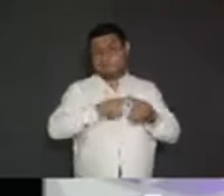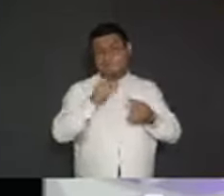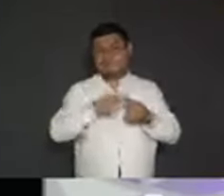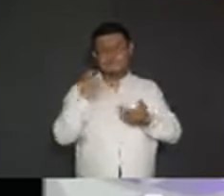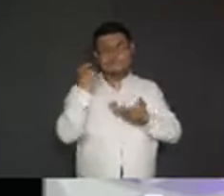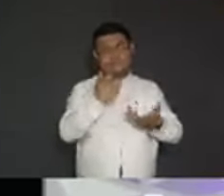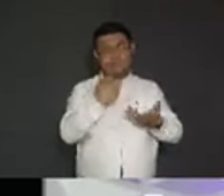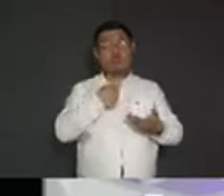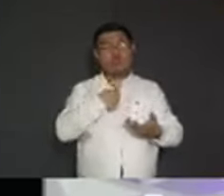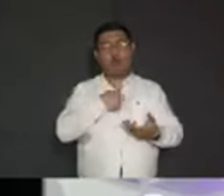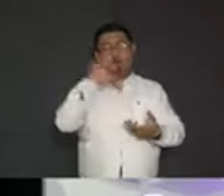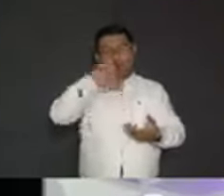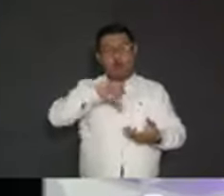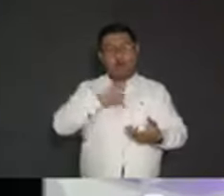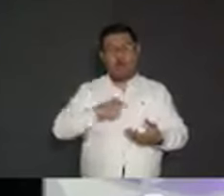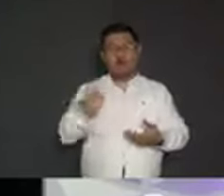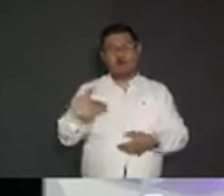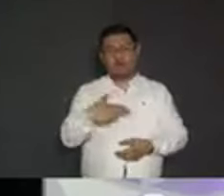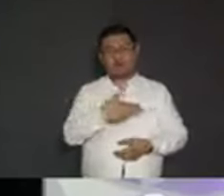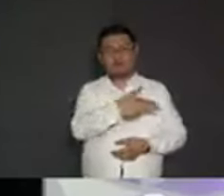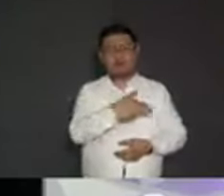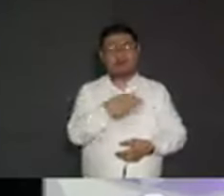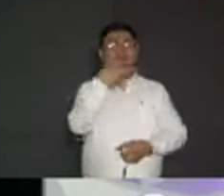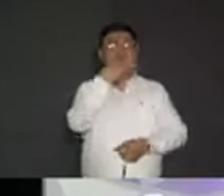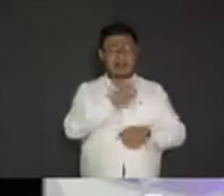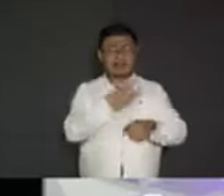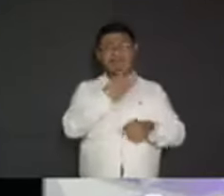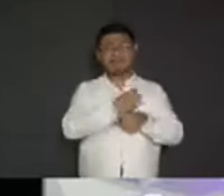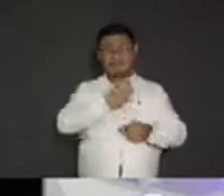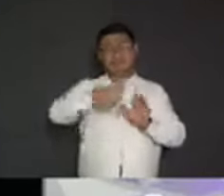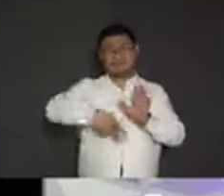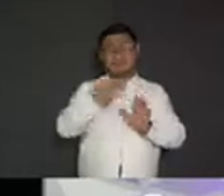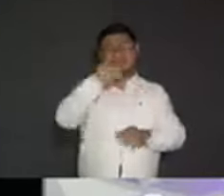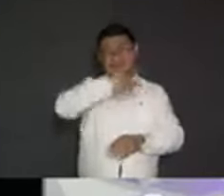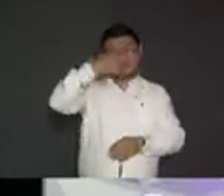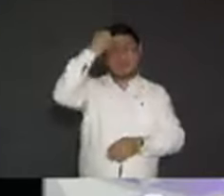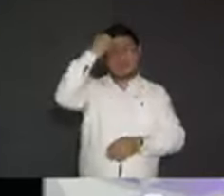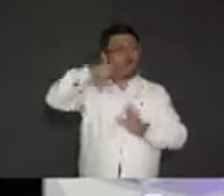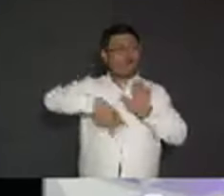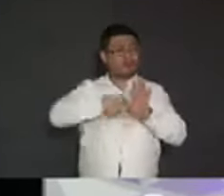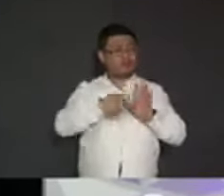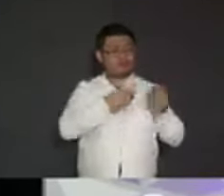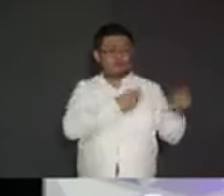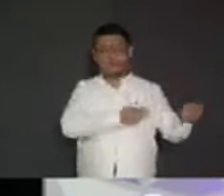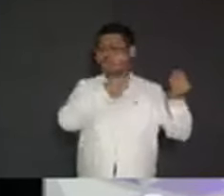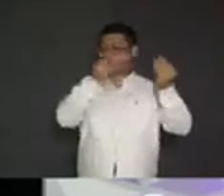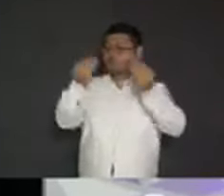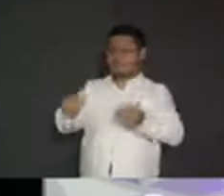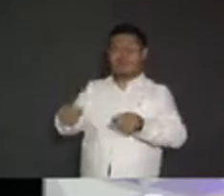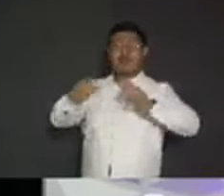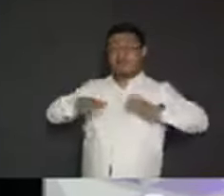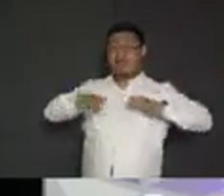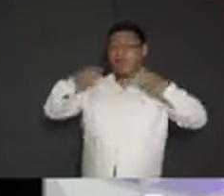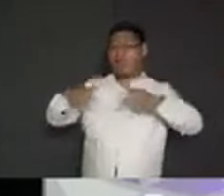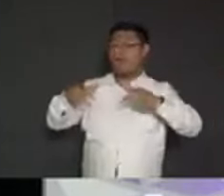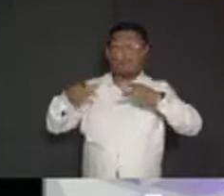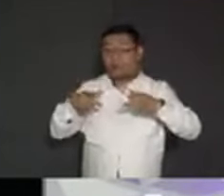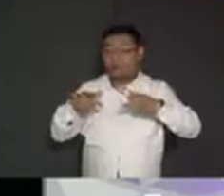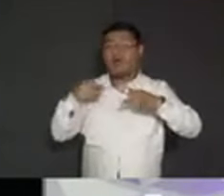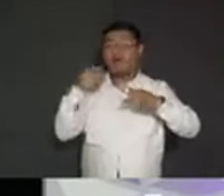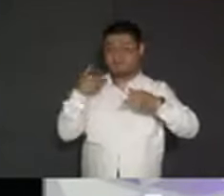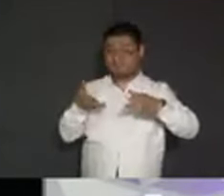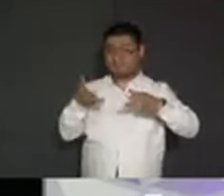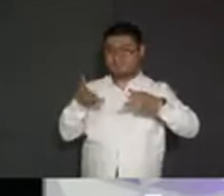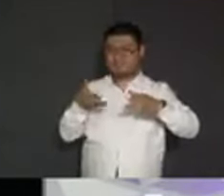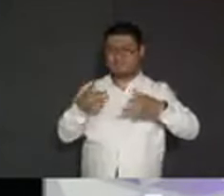traje este pastel a Huacho, por su tercera vez siendo candidato, porque ahí se va a quedar, como candidato. No representa a la gente de Morena